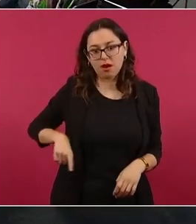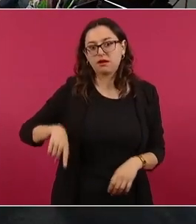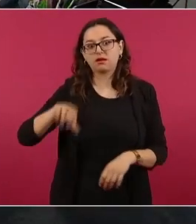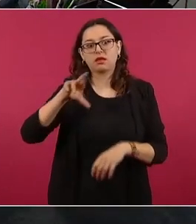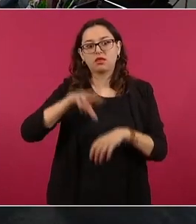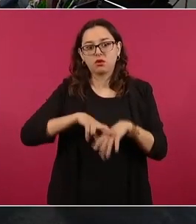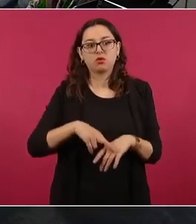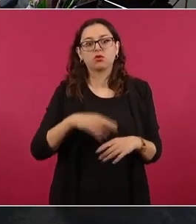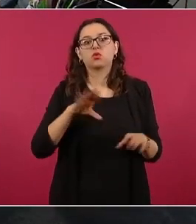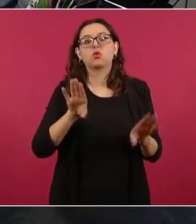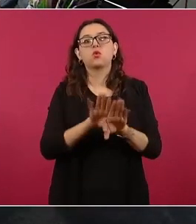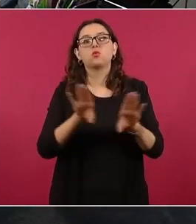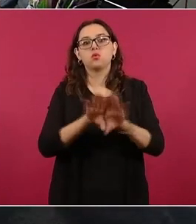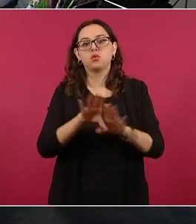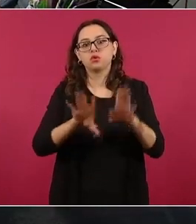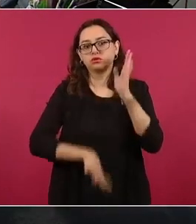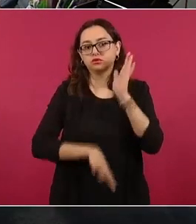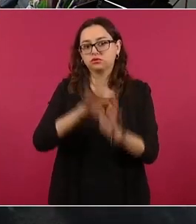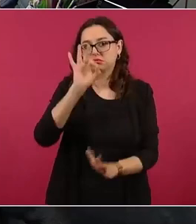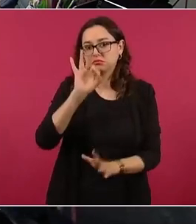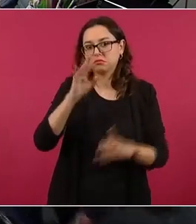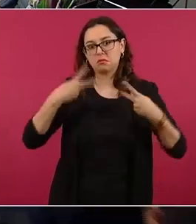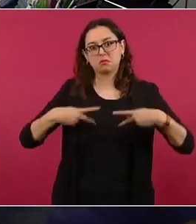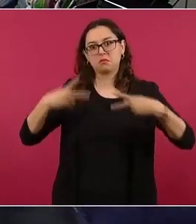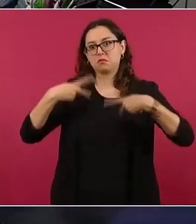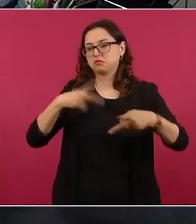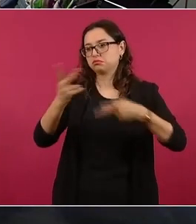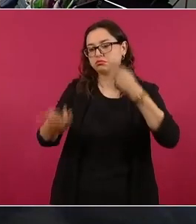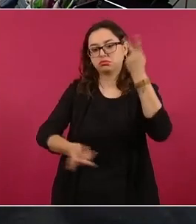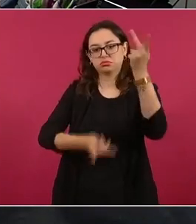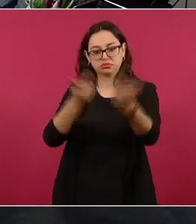me tocó en el 12